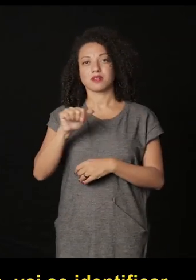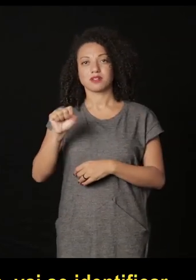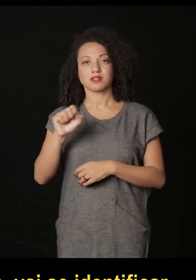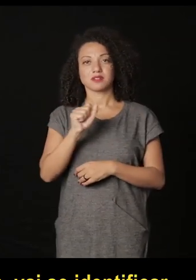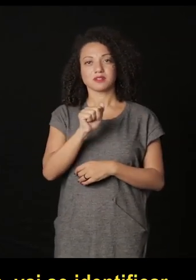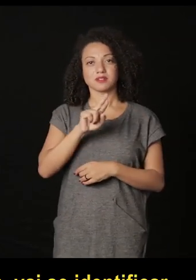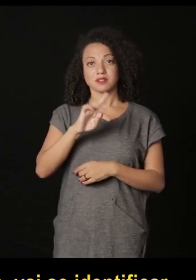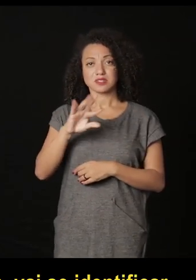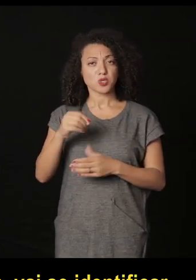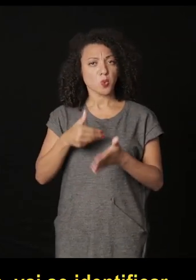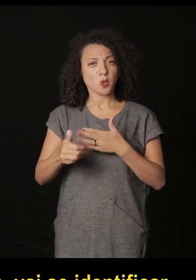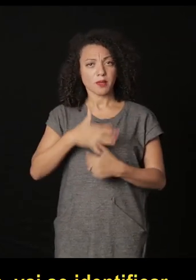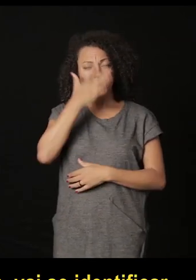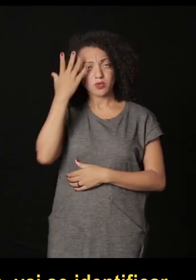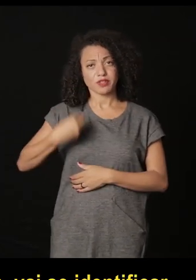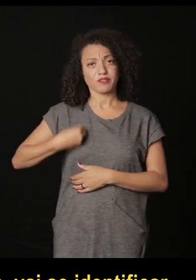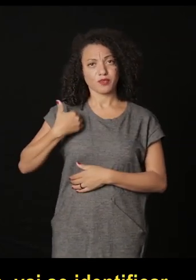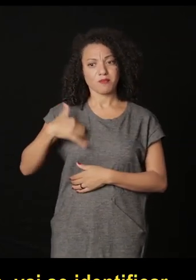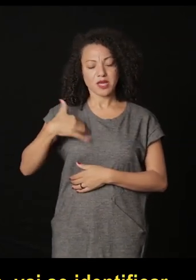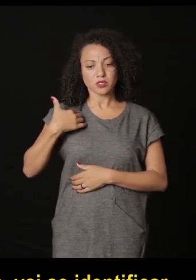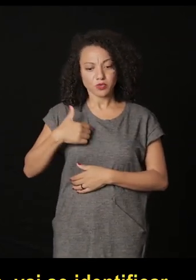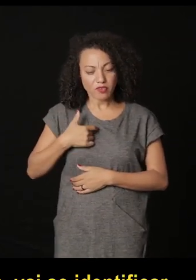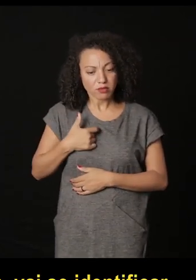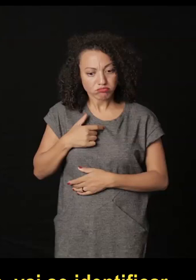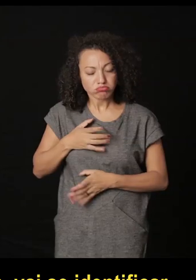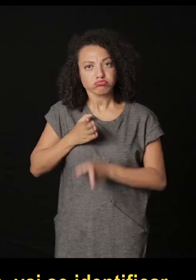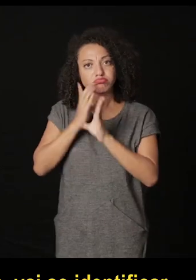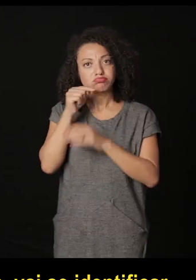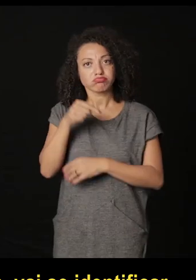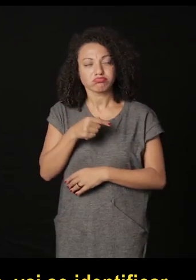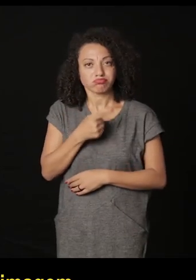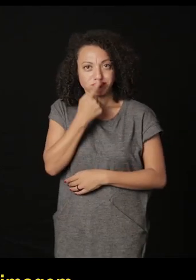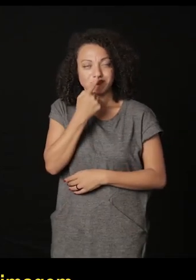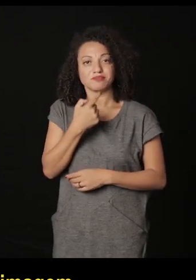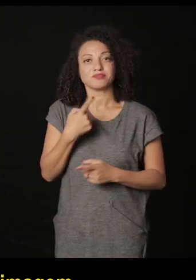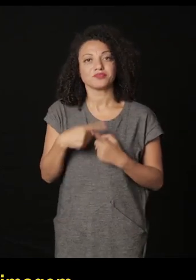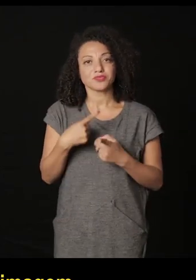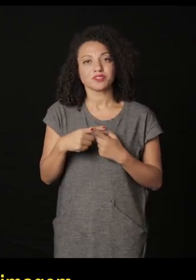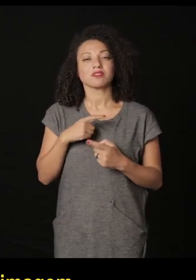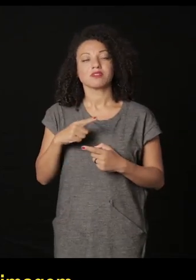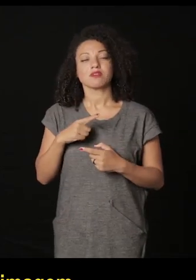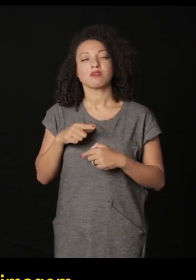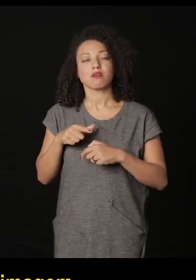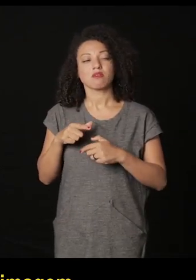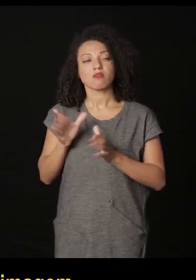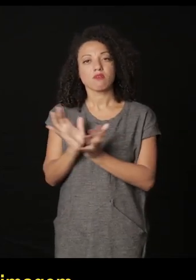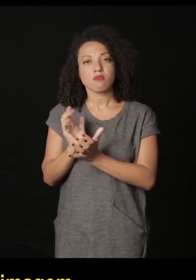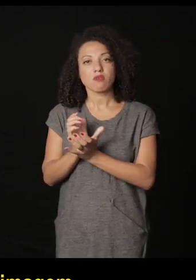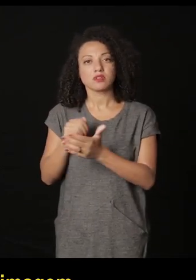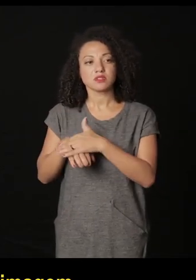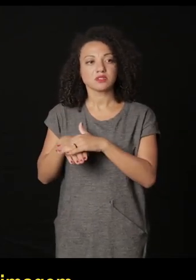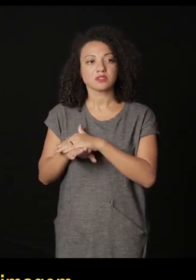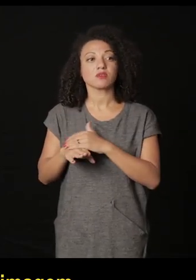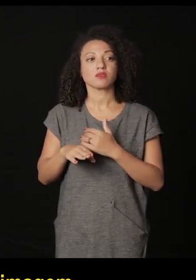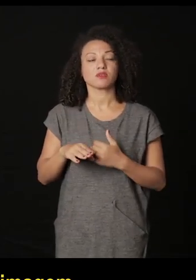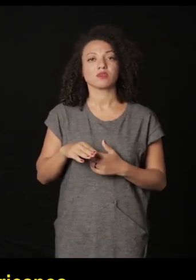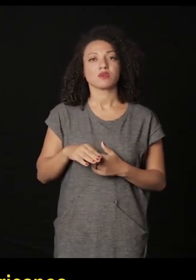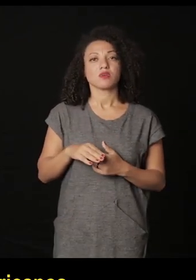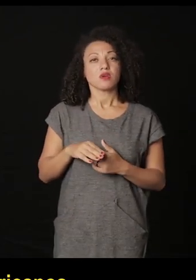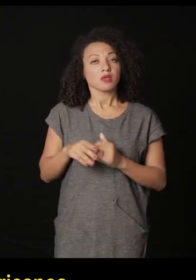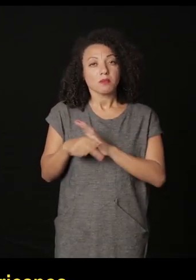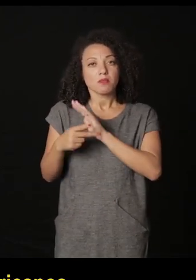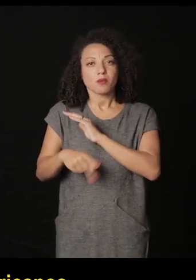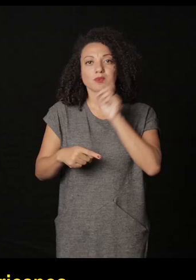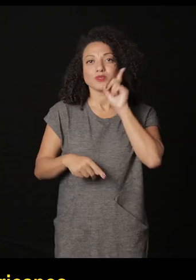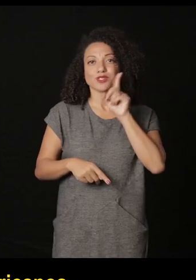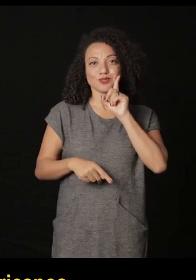mexicano por supuesto que te identifica desde el norte el centro y el sureste en la parte superior tenemos una imagen de la colección Runyon que es